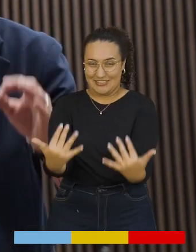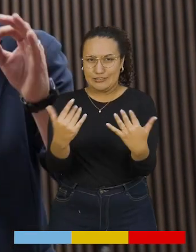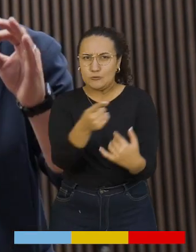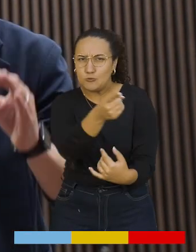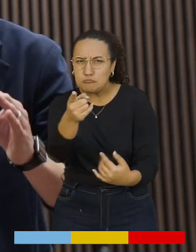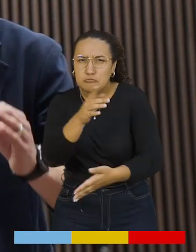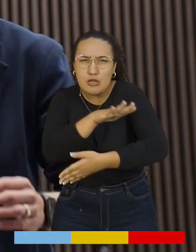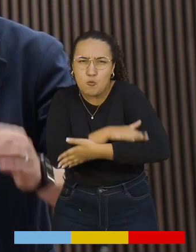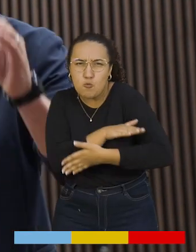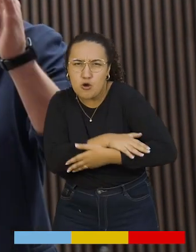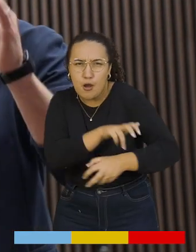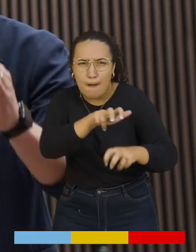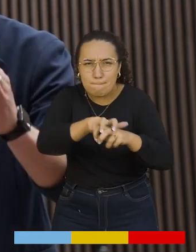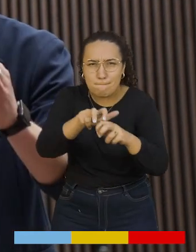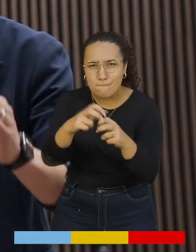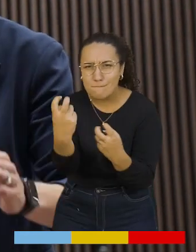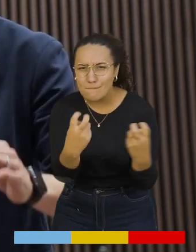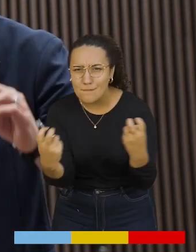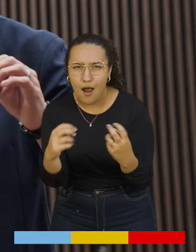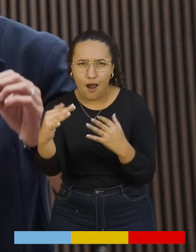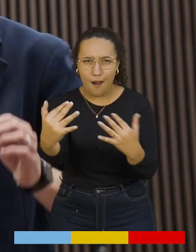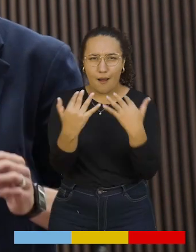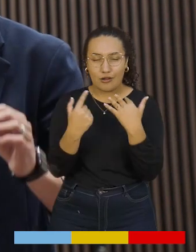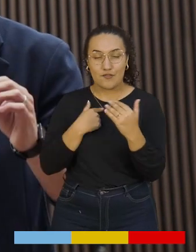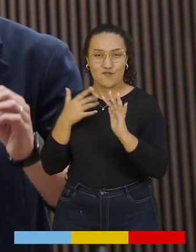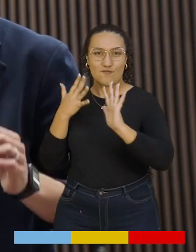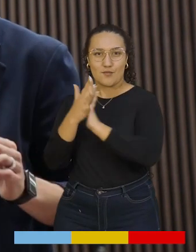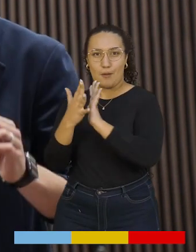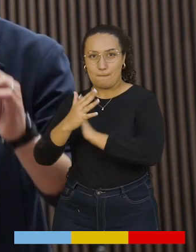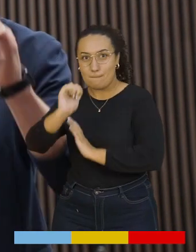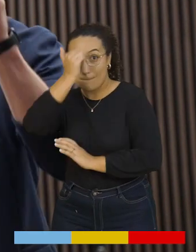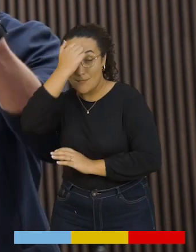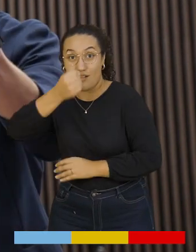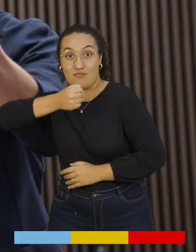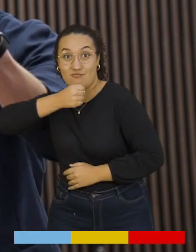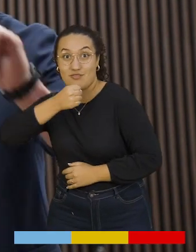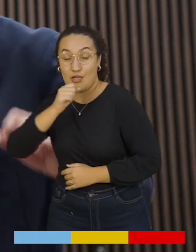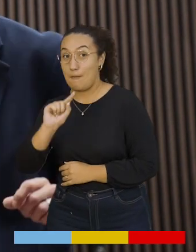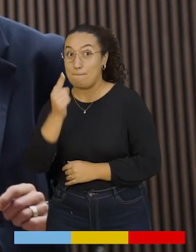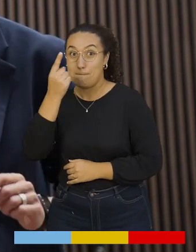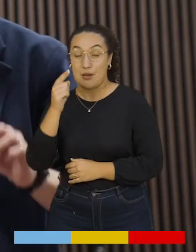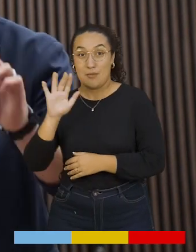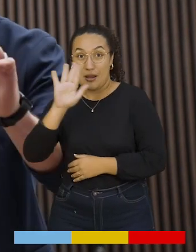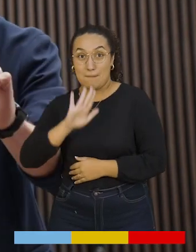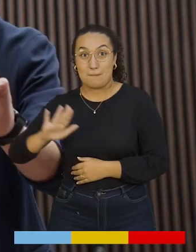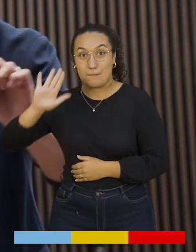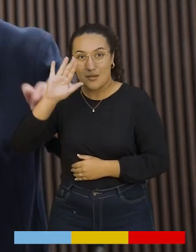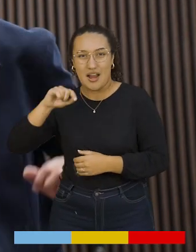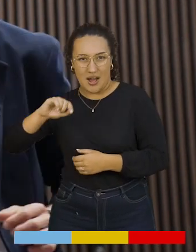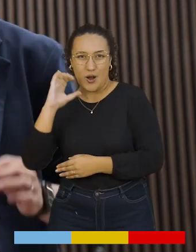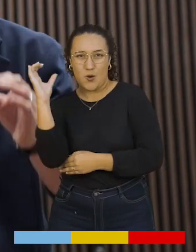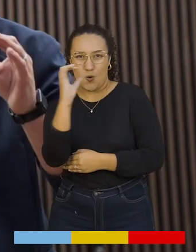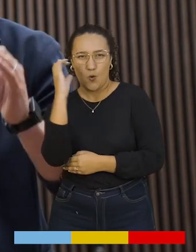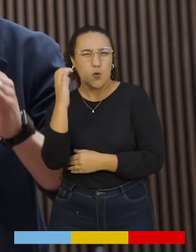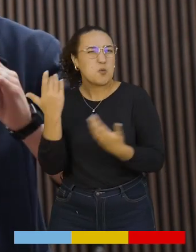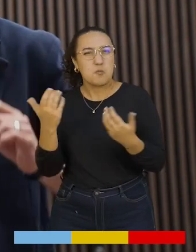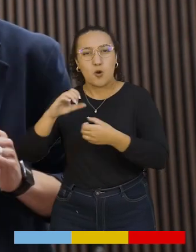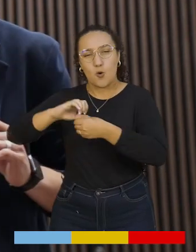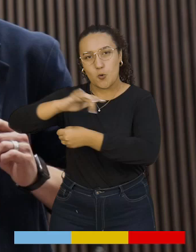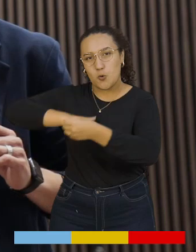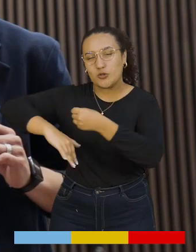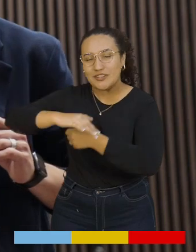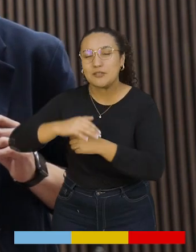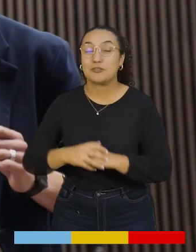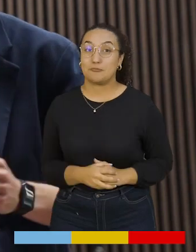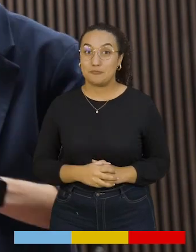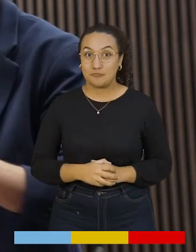sentaditos juiciosos para estar informados de las principales noticias del primer departamento del país, Cundinamarca. Y quién mejor